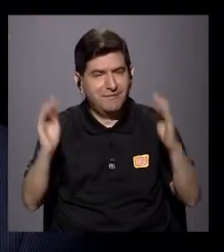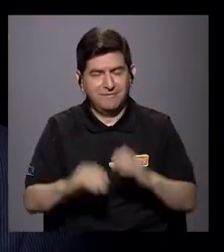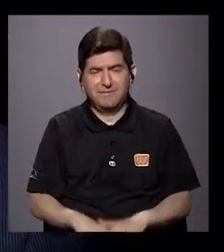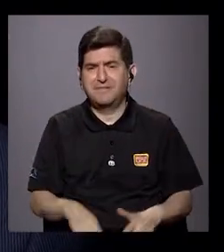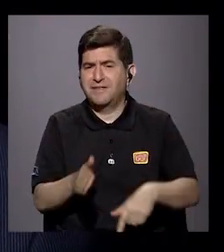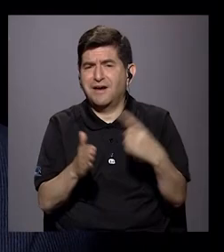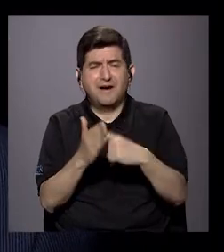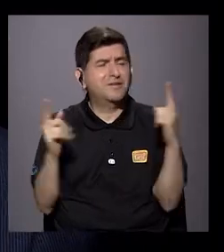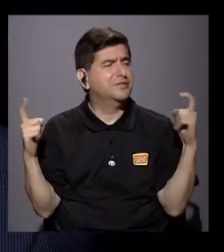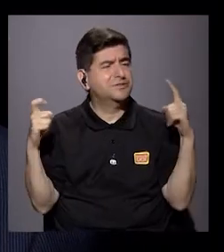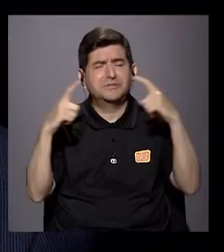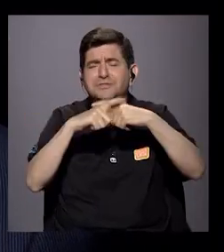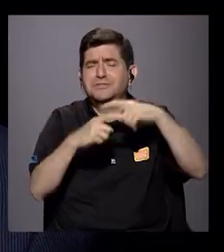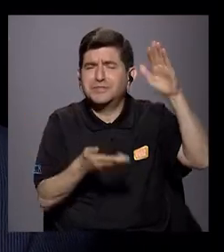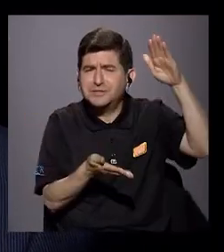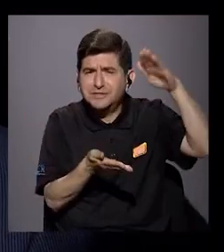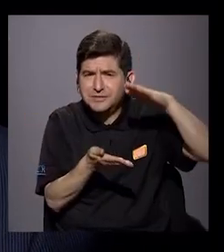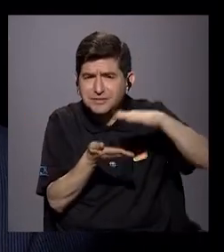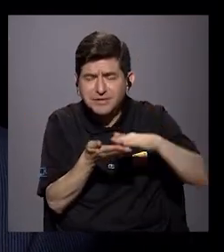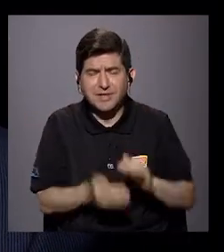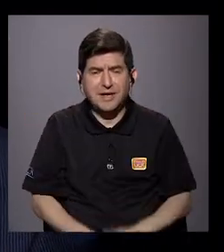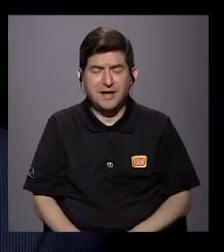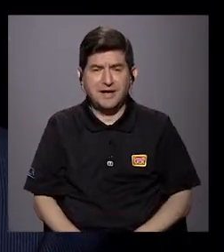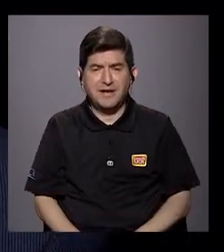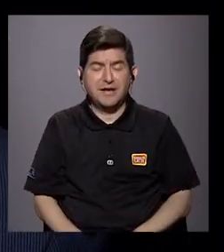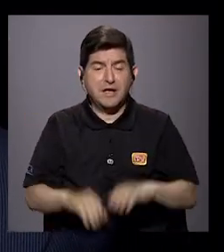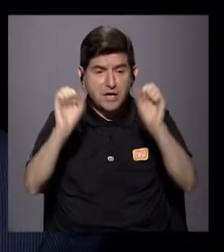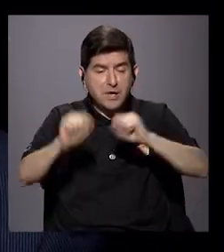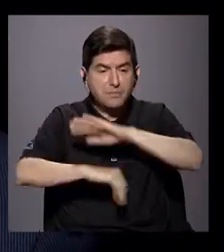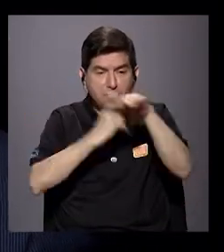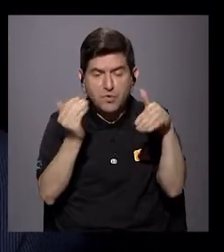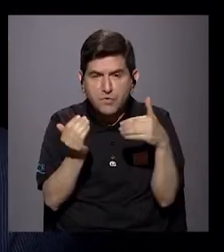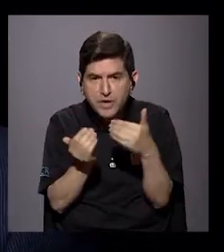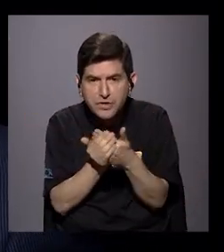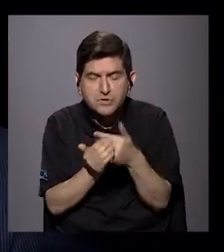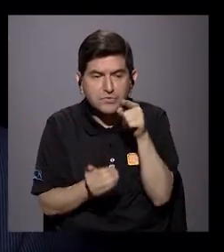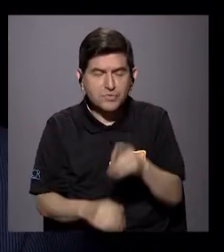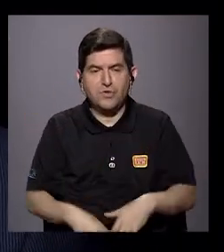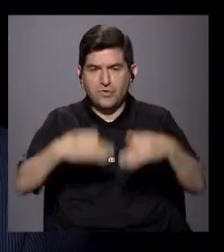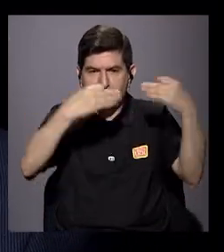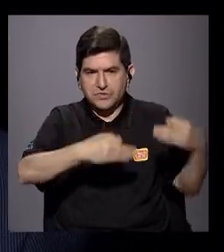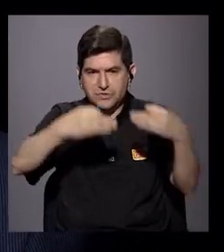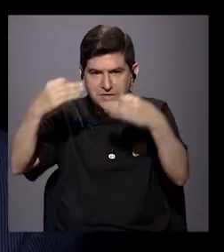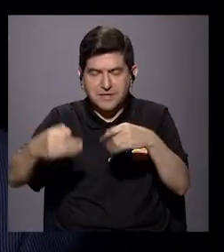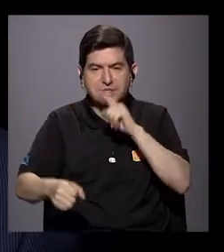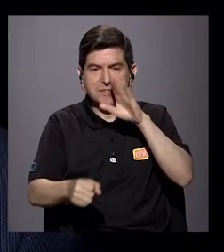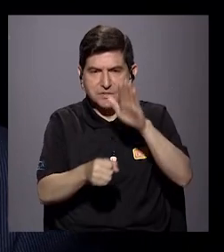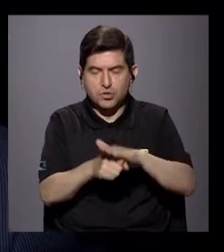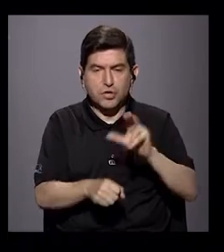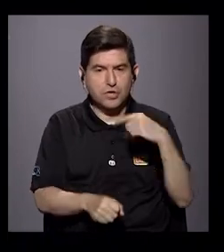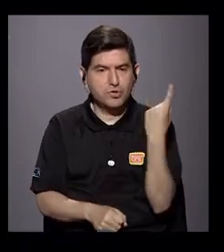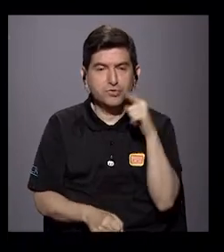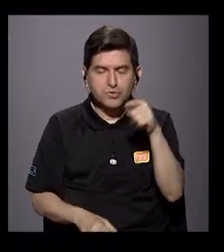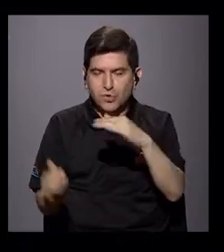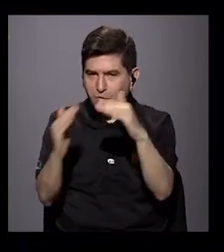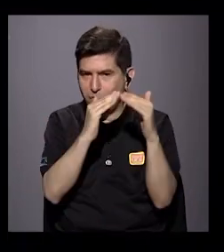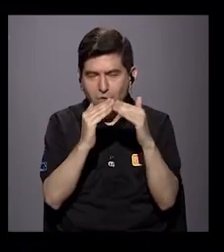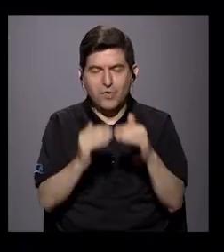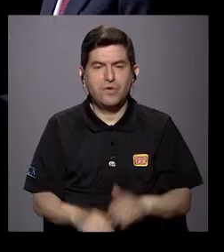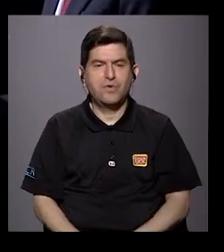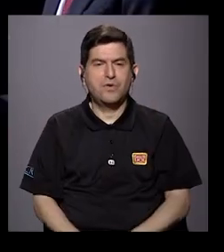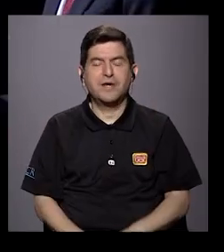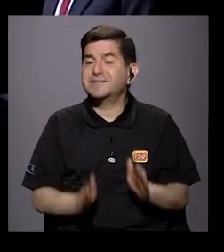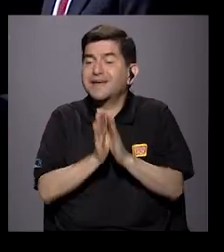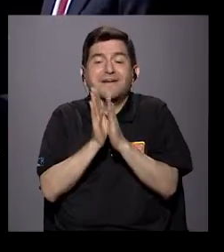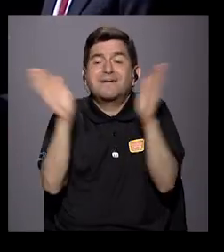A veces es complejo bajar las decisiones a todas las personas que atienden en la caja. Muy bien. No solo en esta población, Es un buen ejemplo. En la